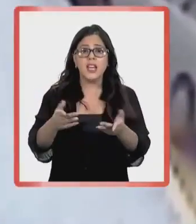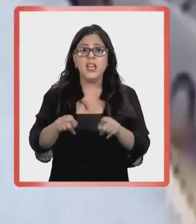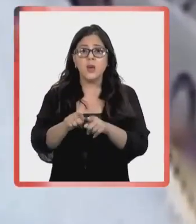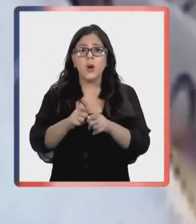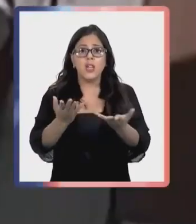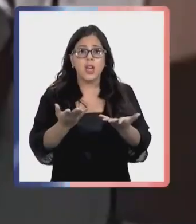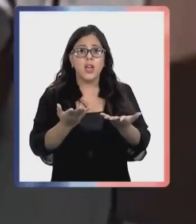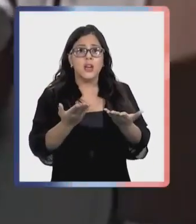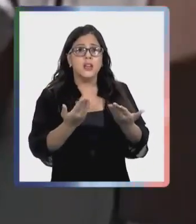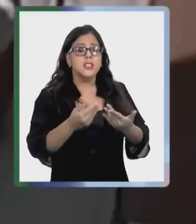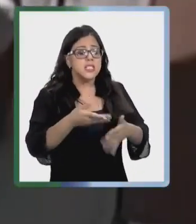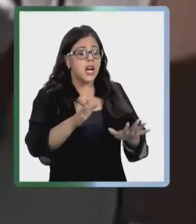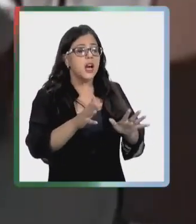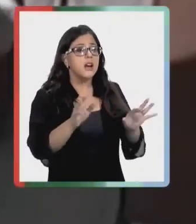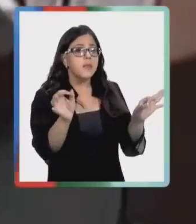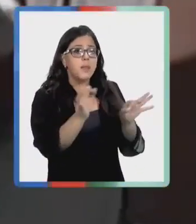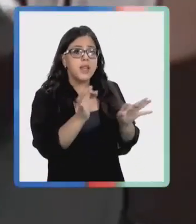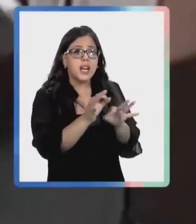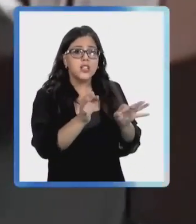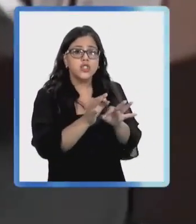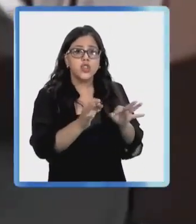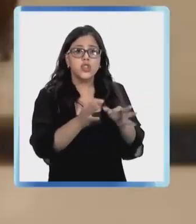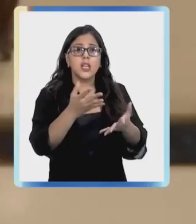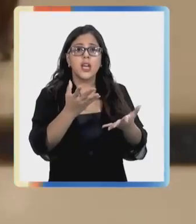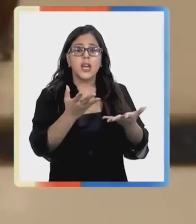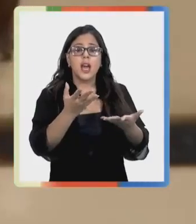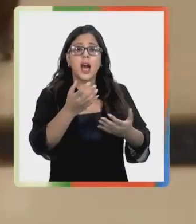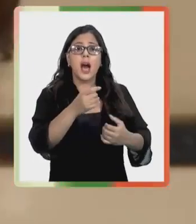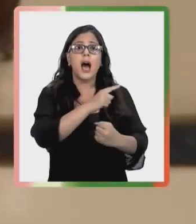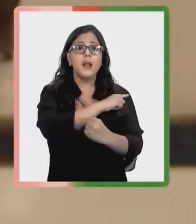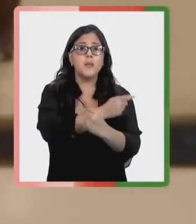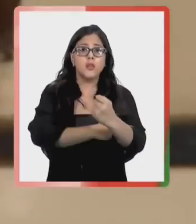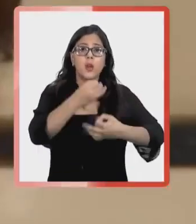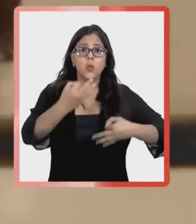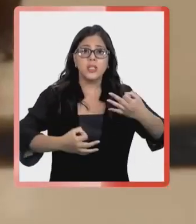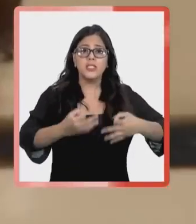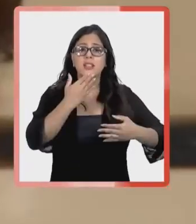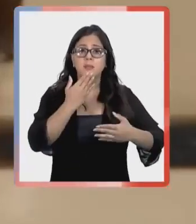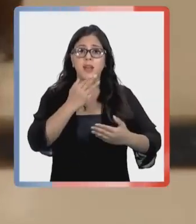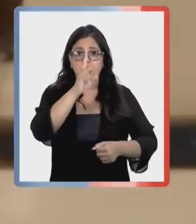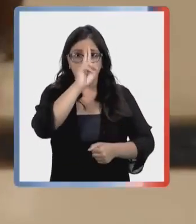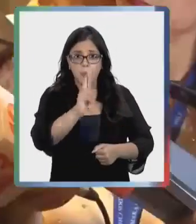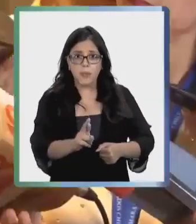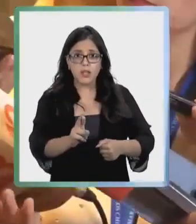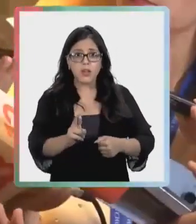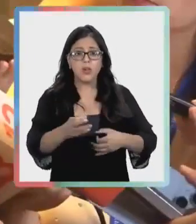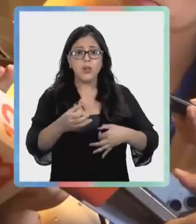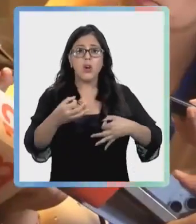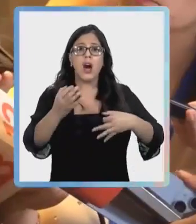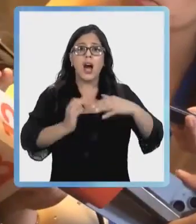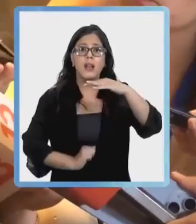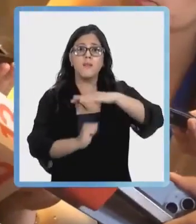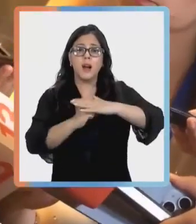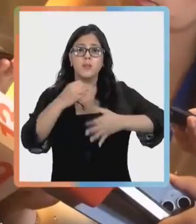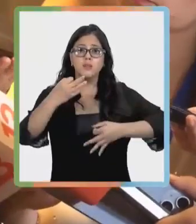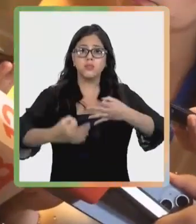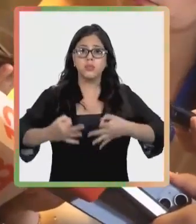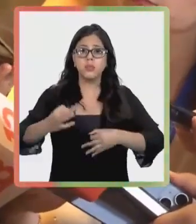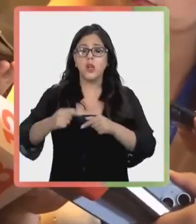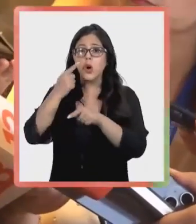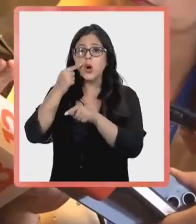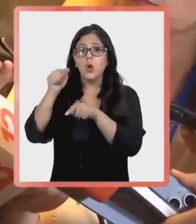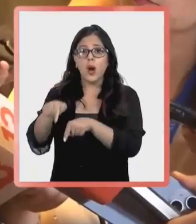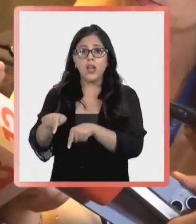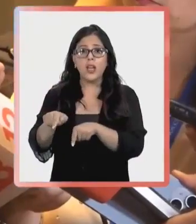emitió juicio contra el poder judicial y reiteró su respeto por el trabajo del máximo tribunal. Las declaraciones que el presidente de la República ha